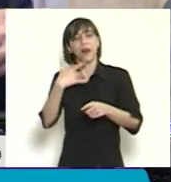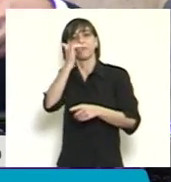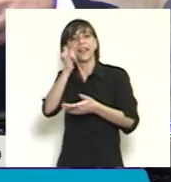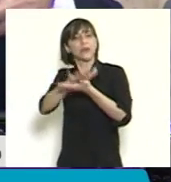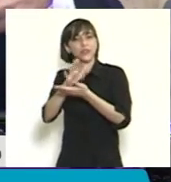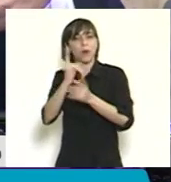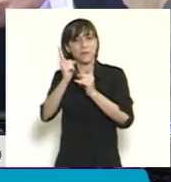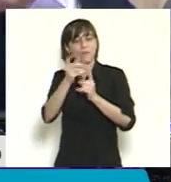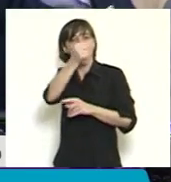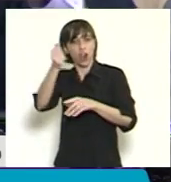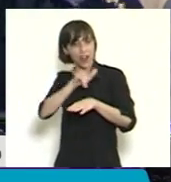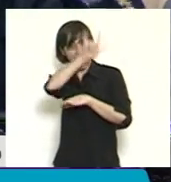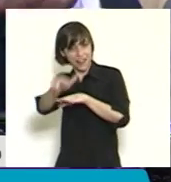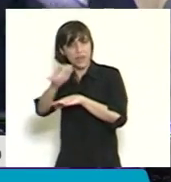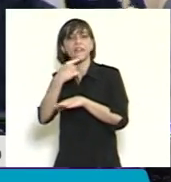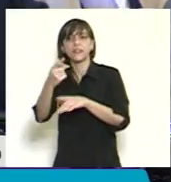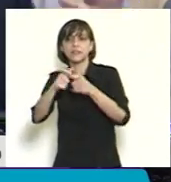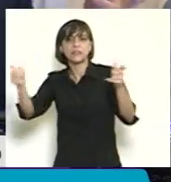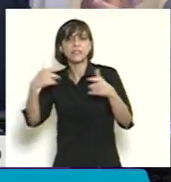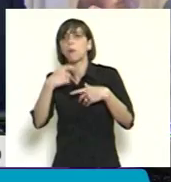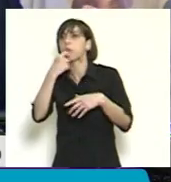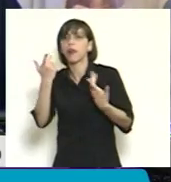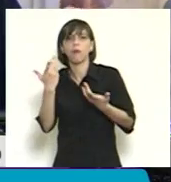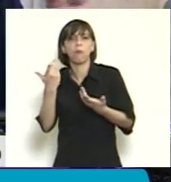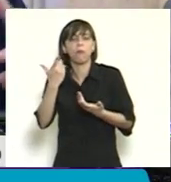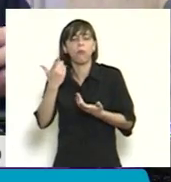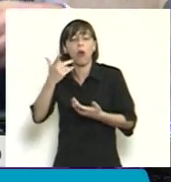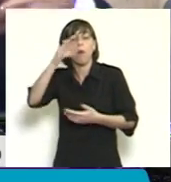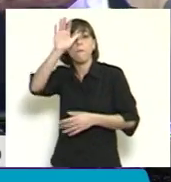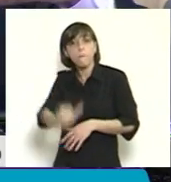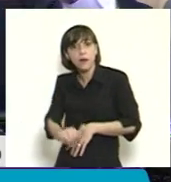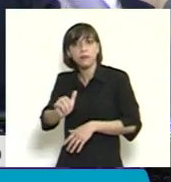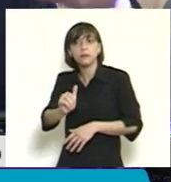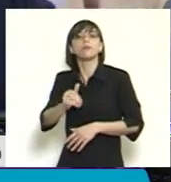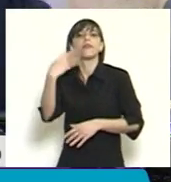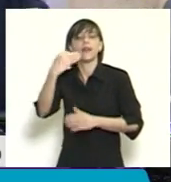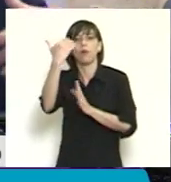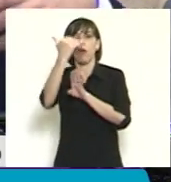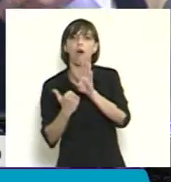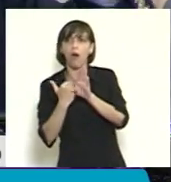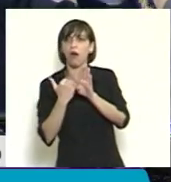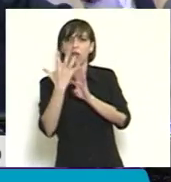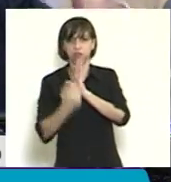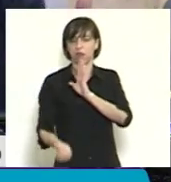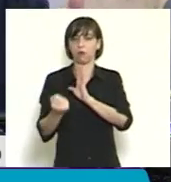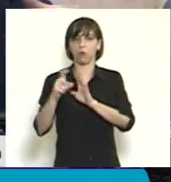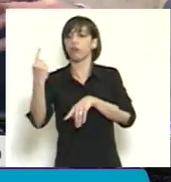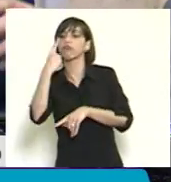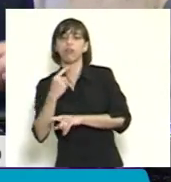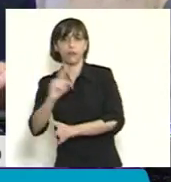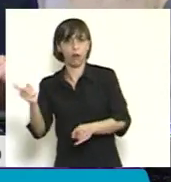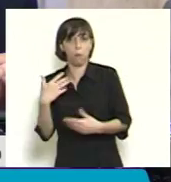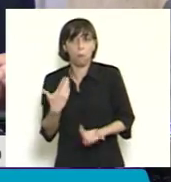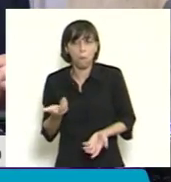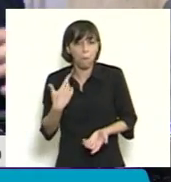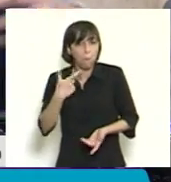que decide que hay que hacer una oferta, por ejemplo, los días martes, porque el flujo es menor, quiere generar más demanda para su